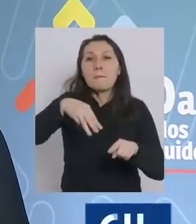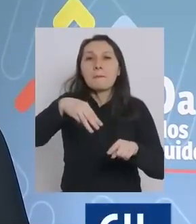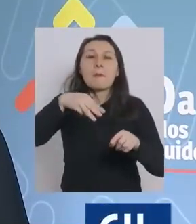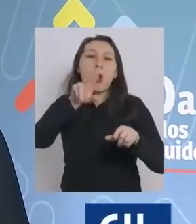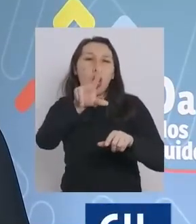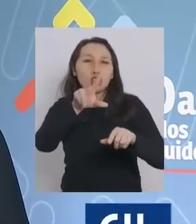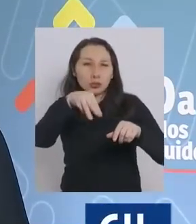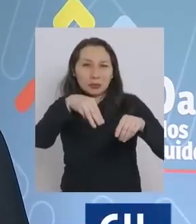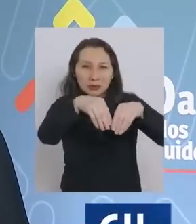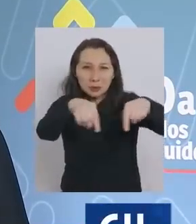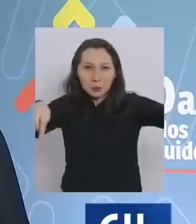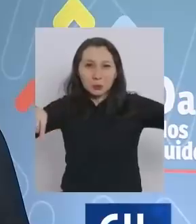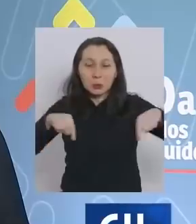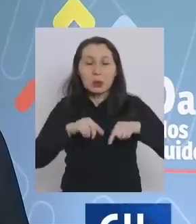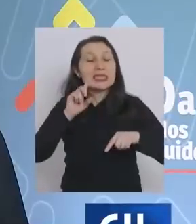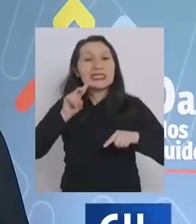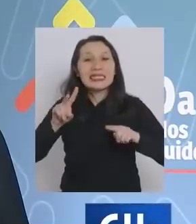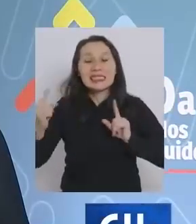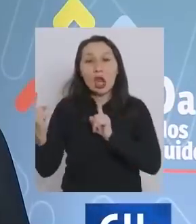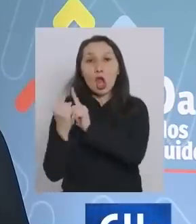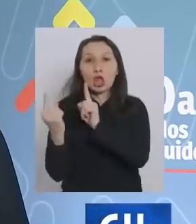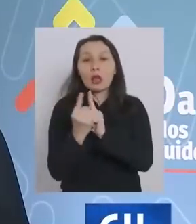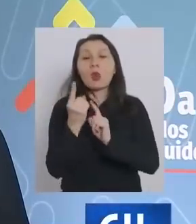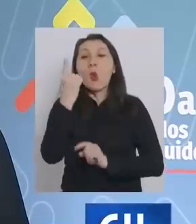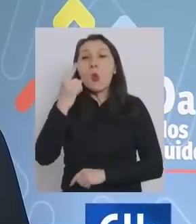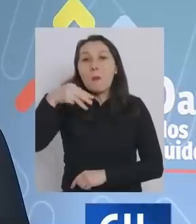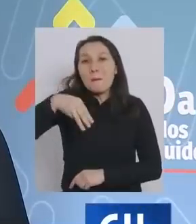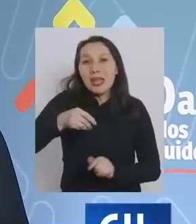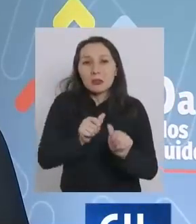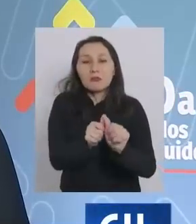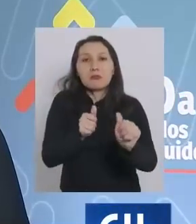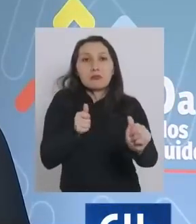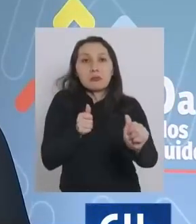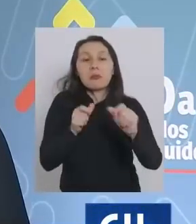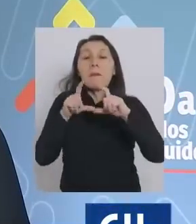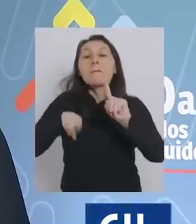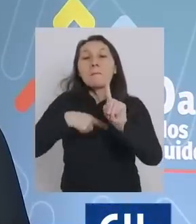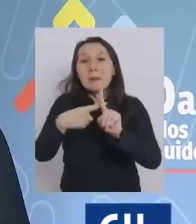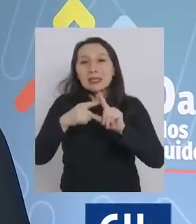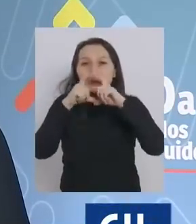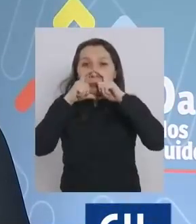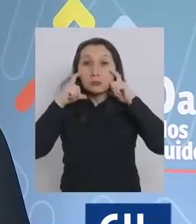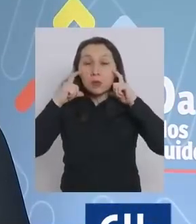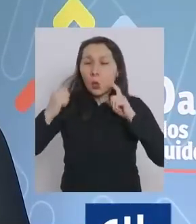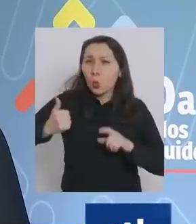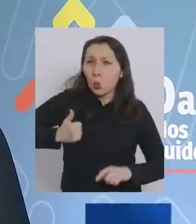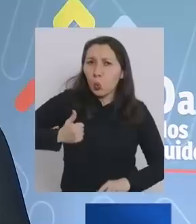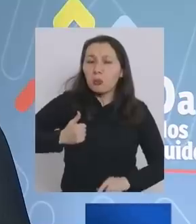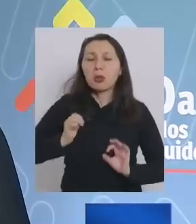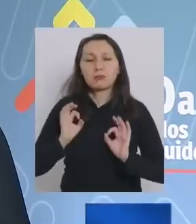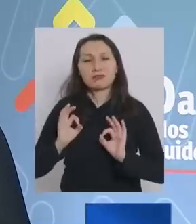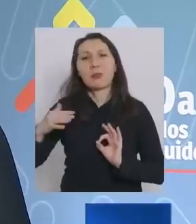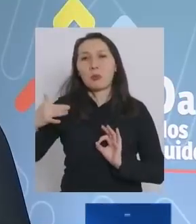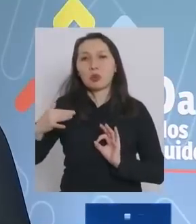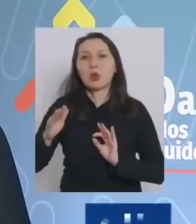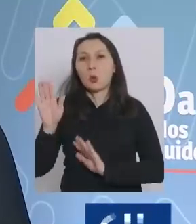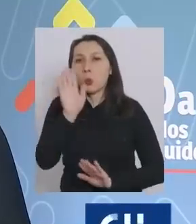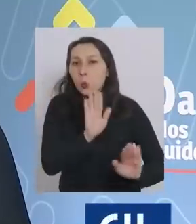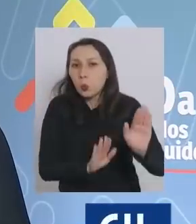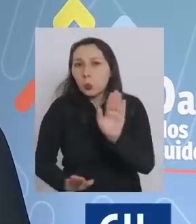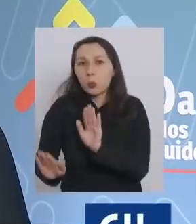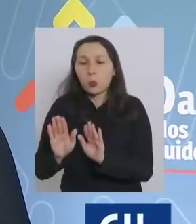no hay interacción con una distancia de un metro con mascarillas por lo tanto mantener esas medidas son fundamentales para poder